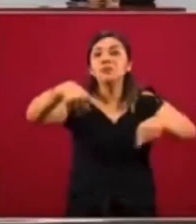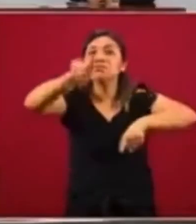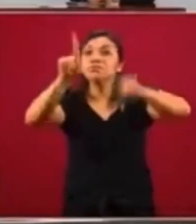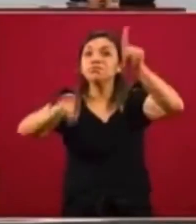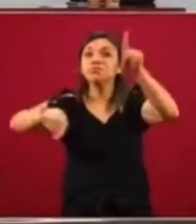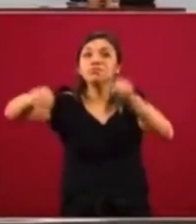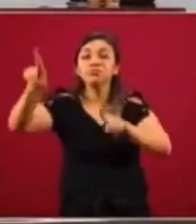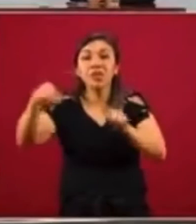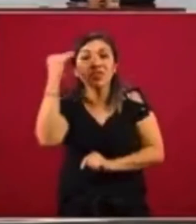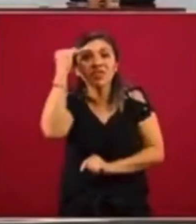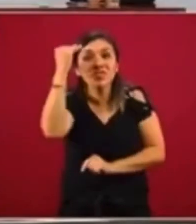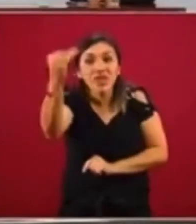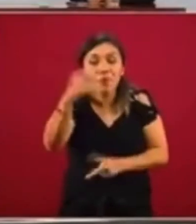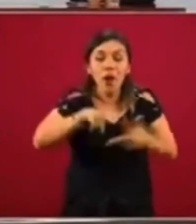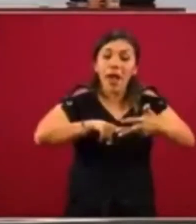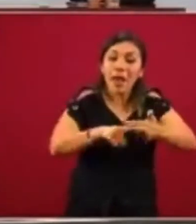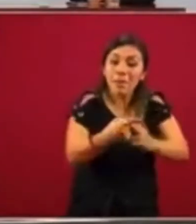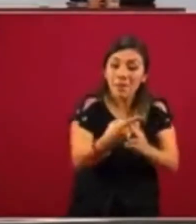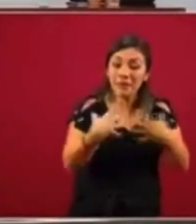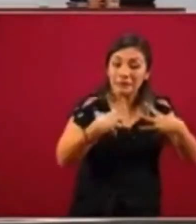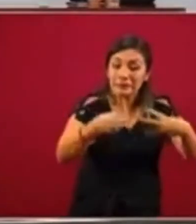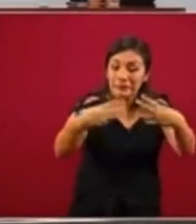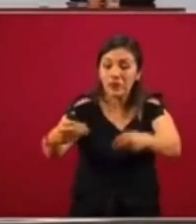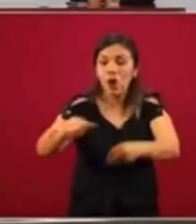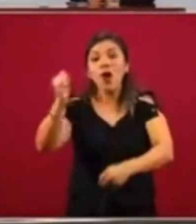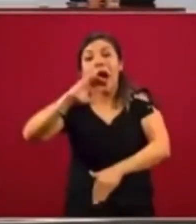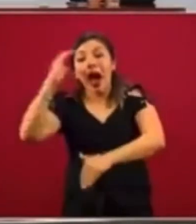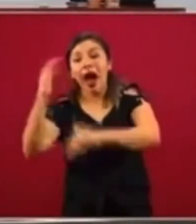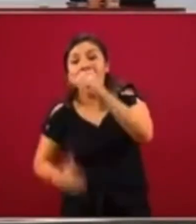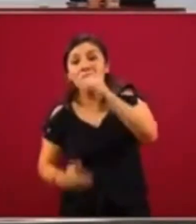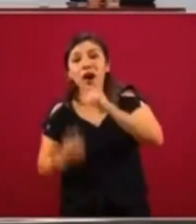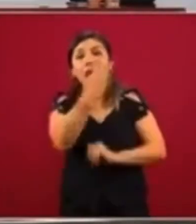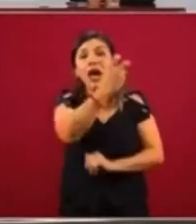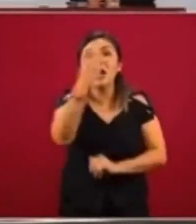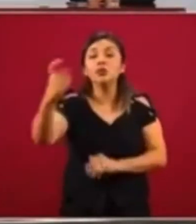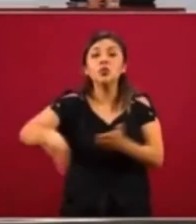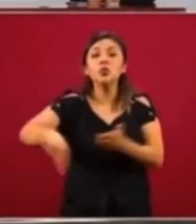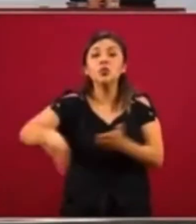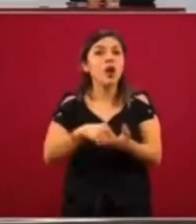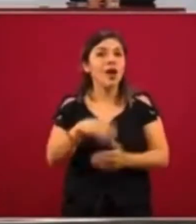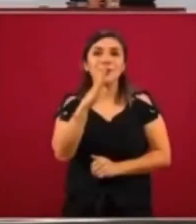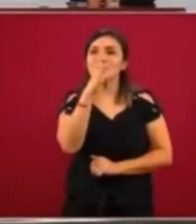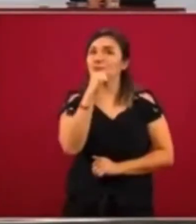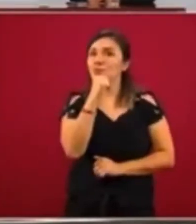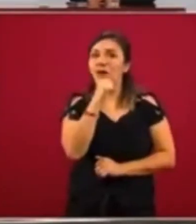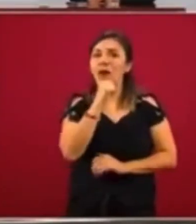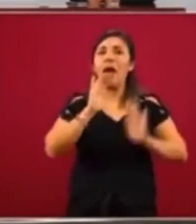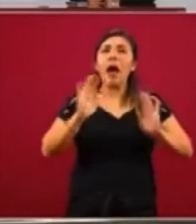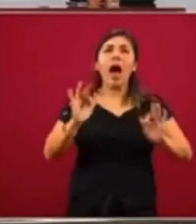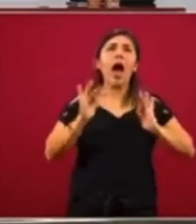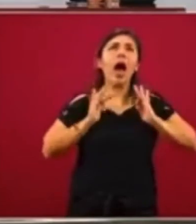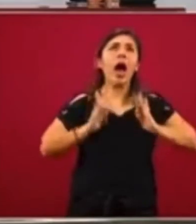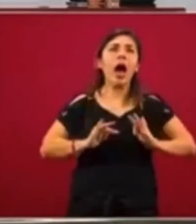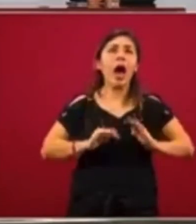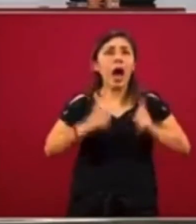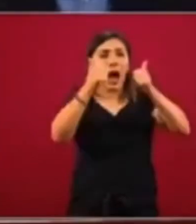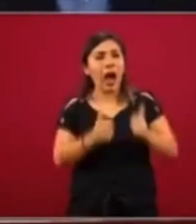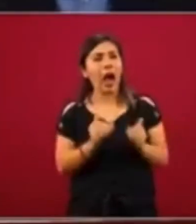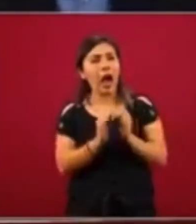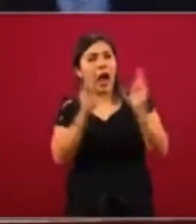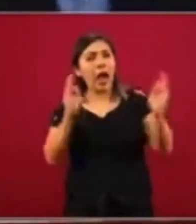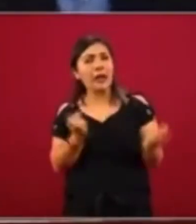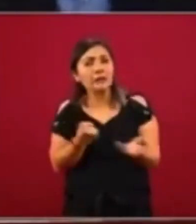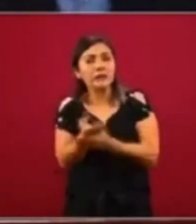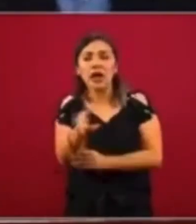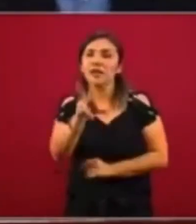procesos de inicio de la alta transmisión, esos lugares no podrán relajar las medidas de confinamiento y tendrán que